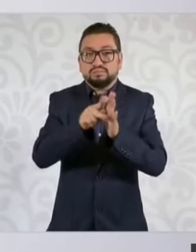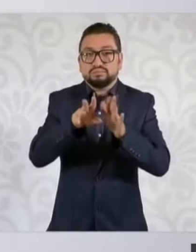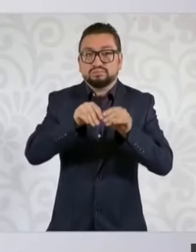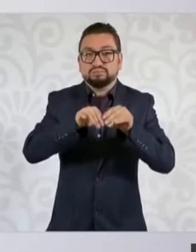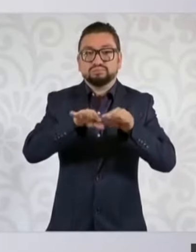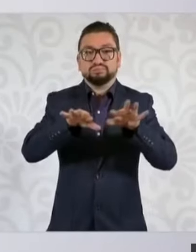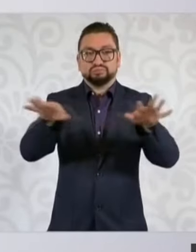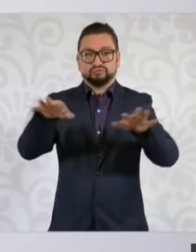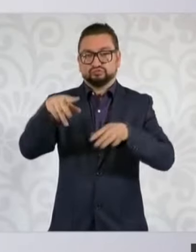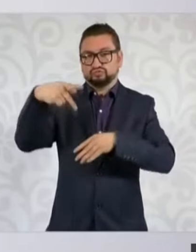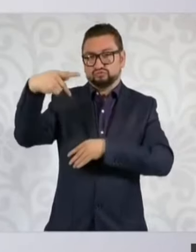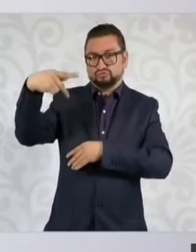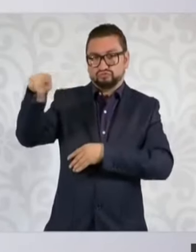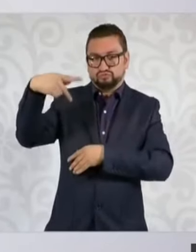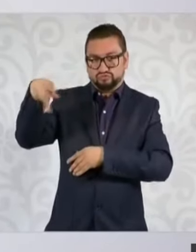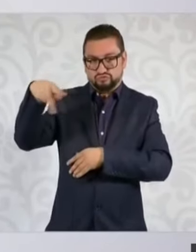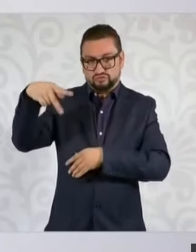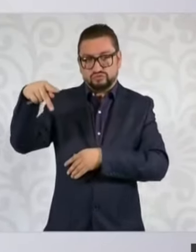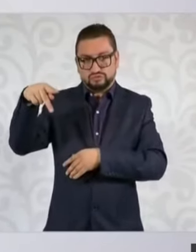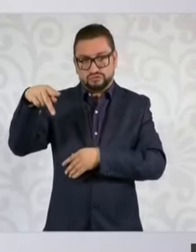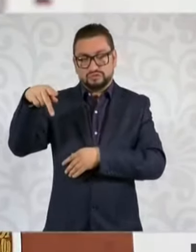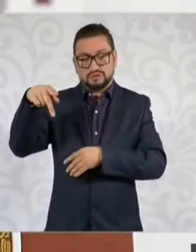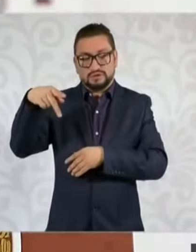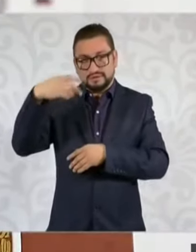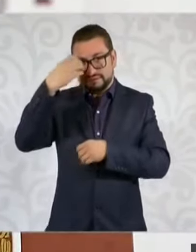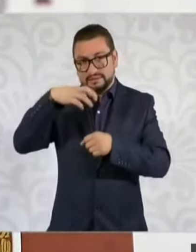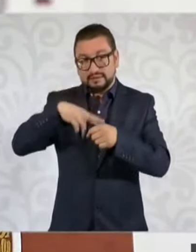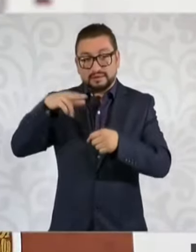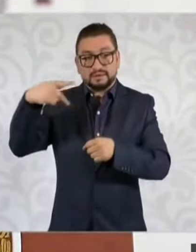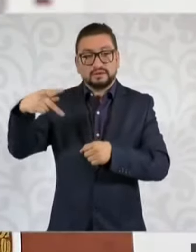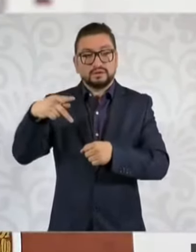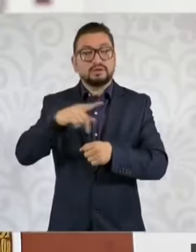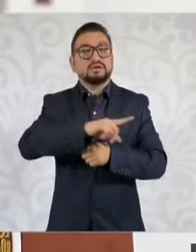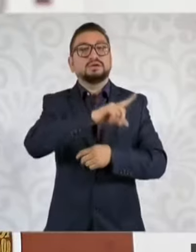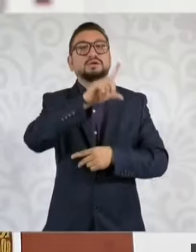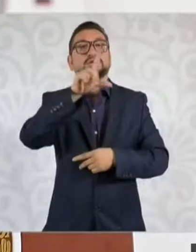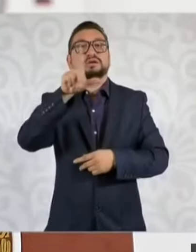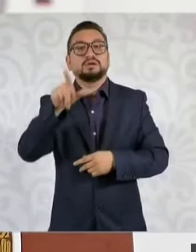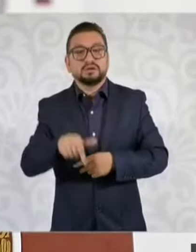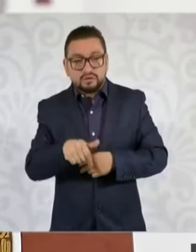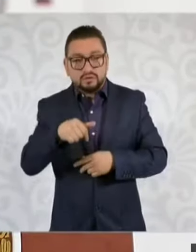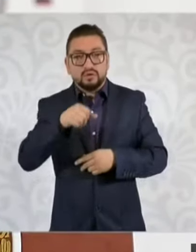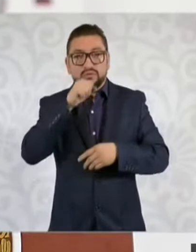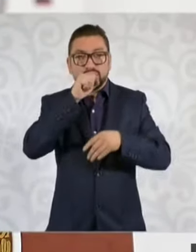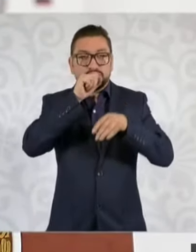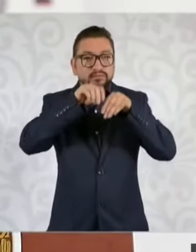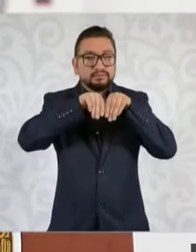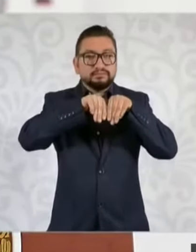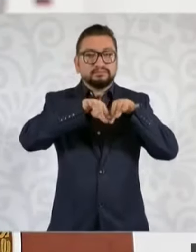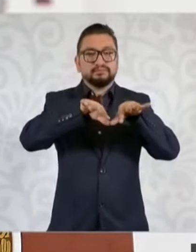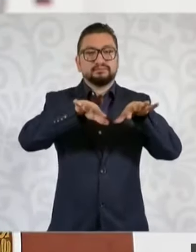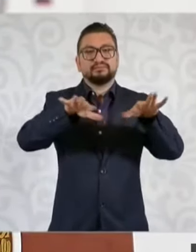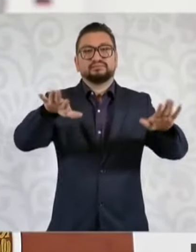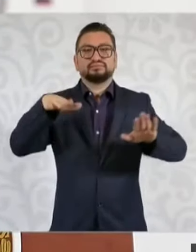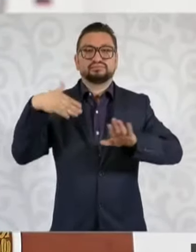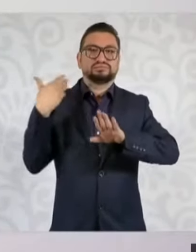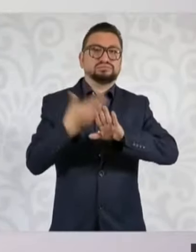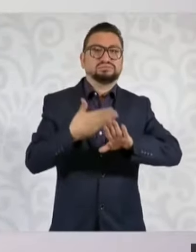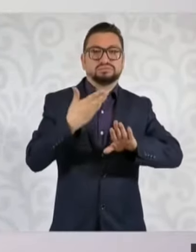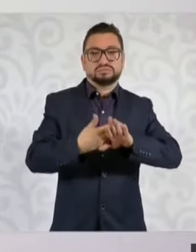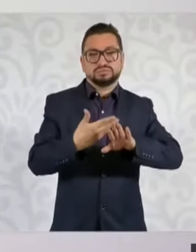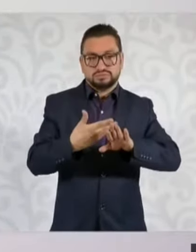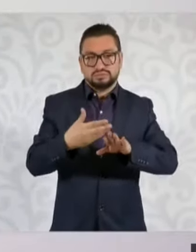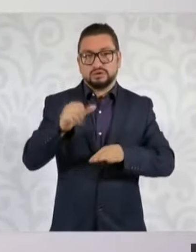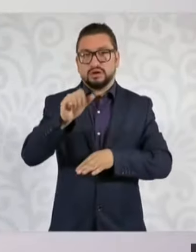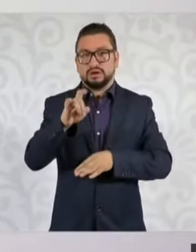del Ministerio del Exterior y después viene una campaña orquestada en contra del presidente